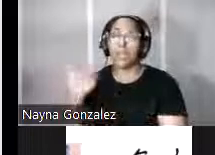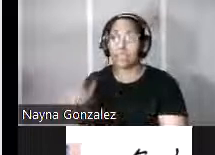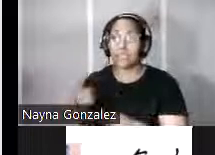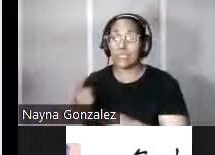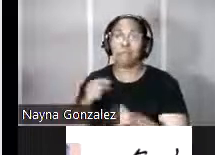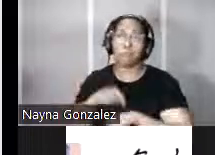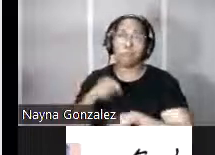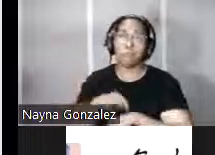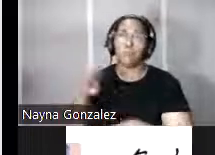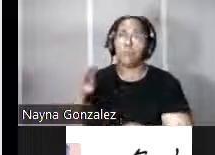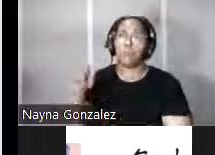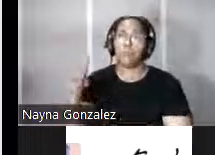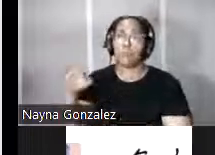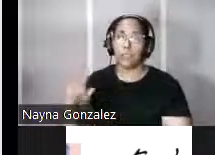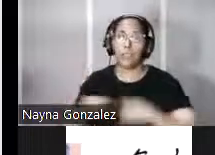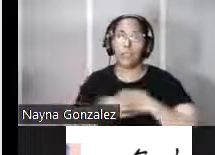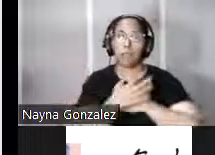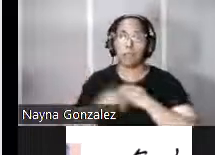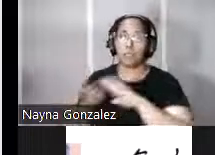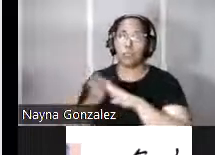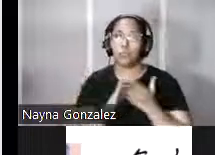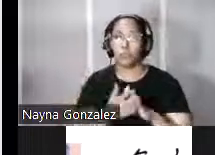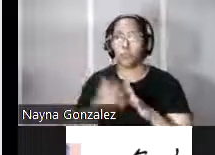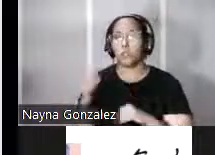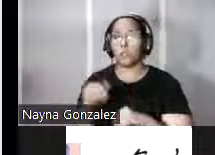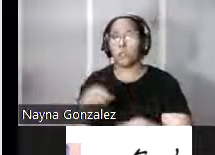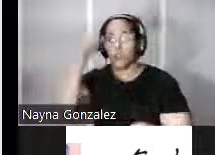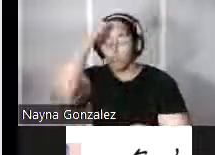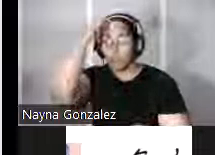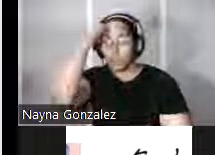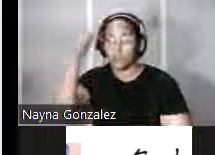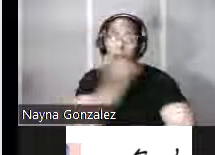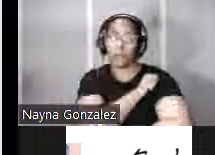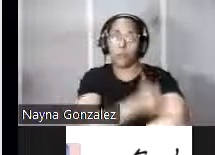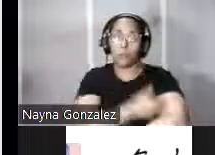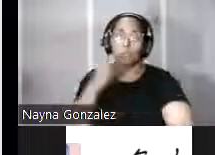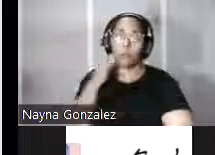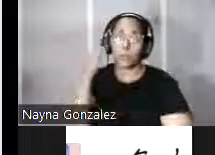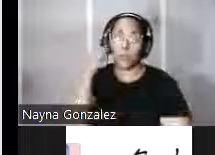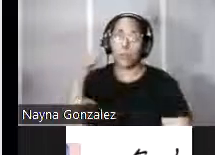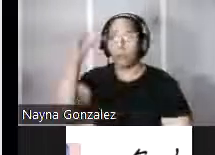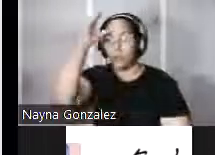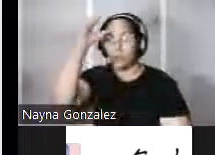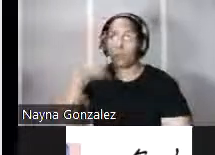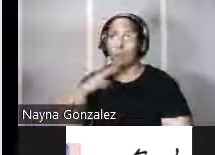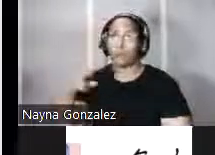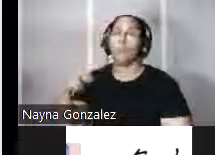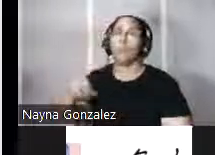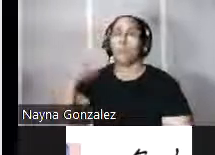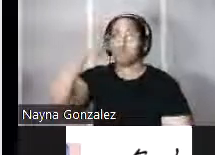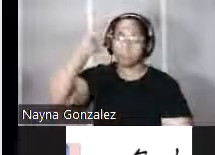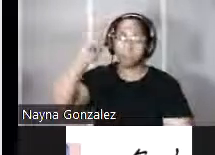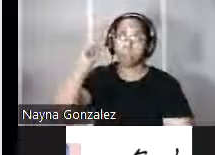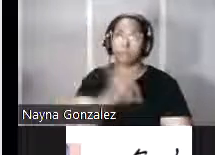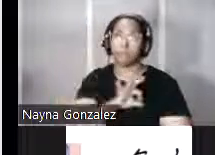construyen baterías costeras en municipios como Arecibo Aguadilla Mayagüez Cabo Rojo Ponce o Fajardo que eran los puertos